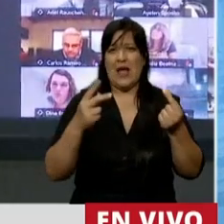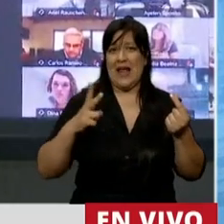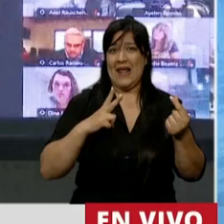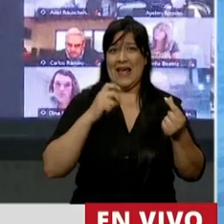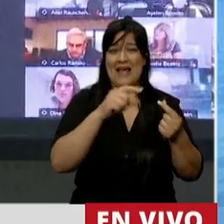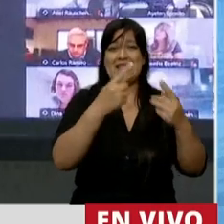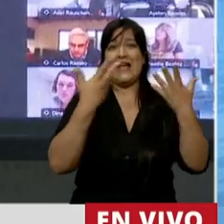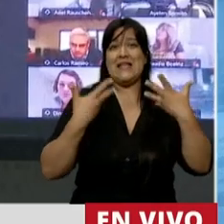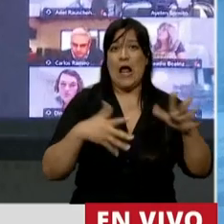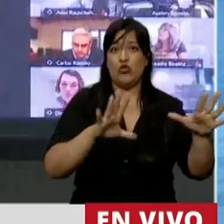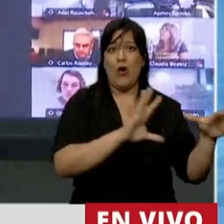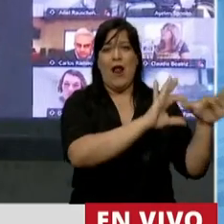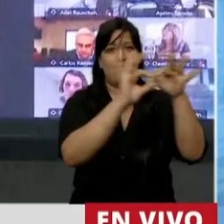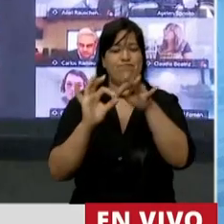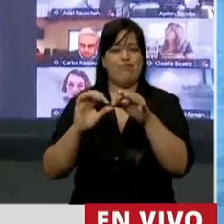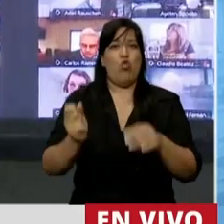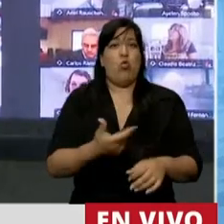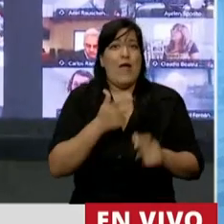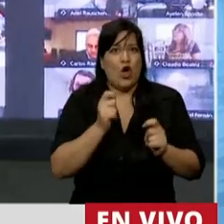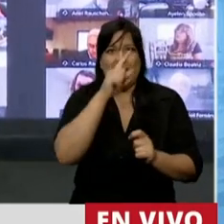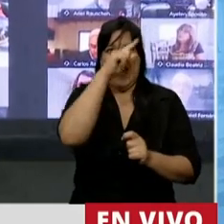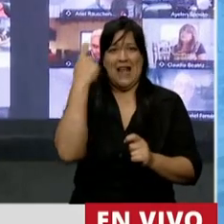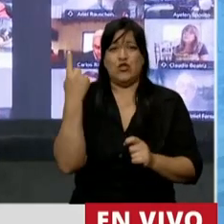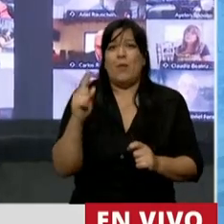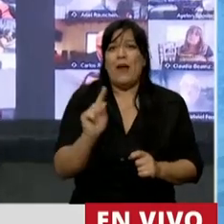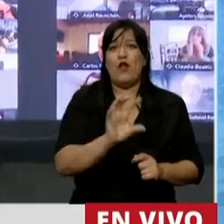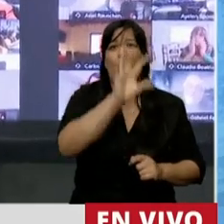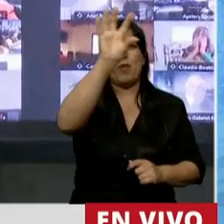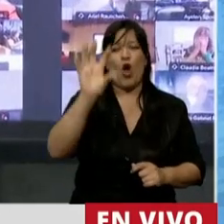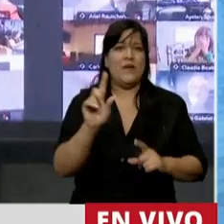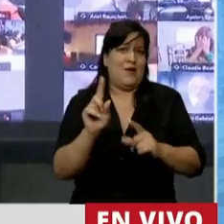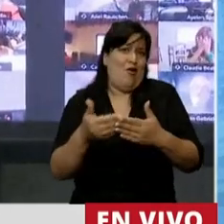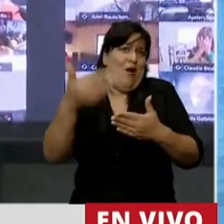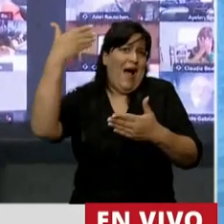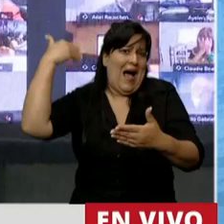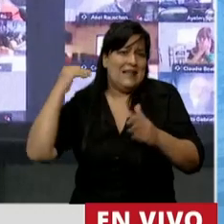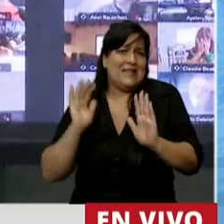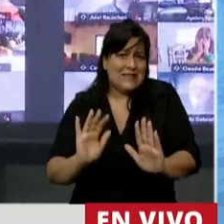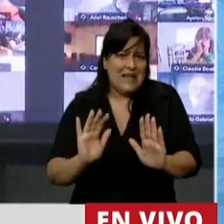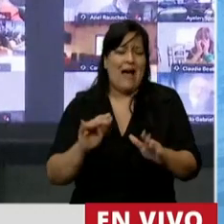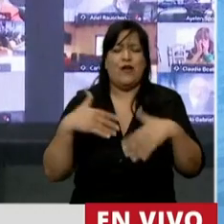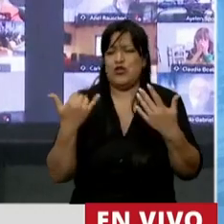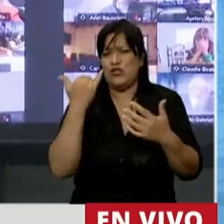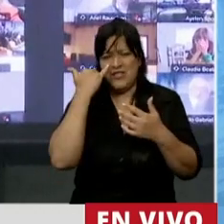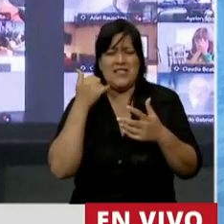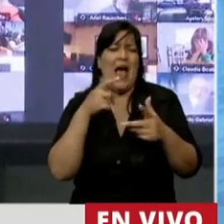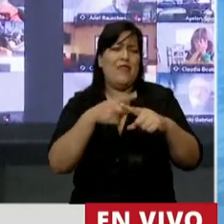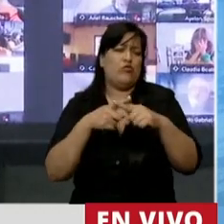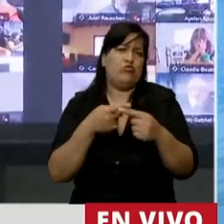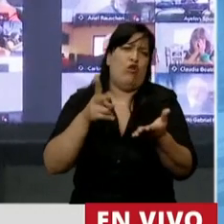nación. En realidad, nosotros claramente las provincias son anteriores y está saldada la discusión.